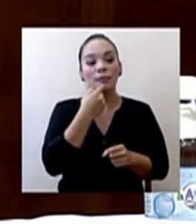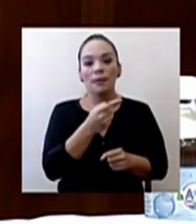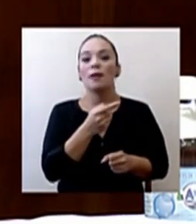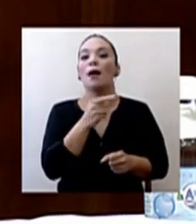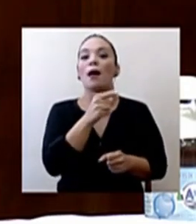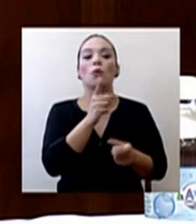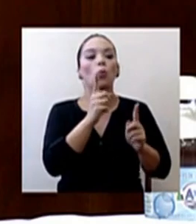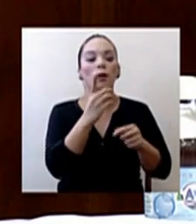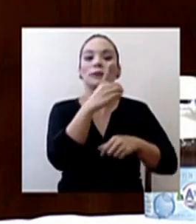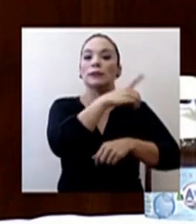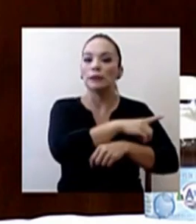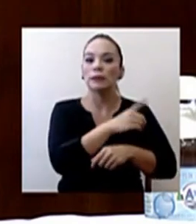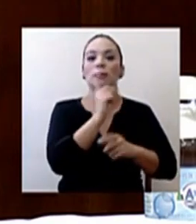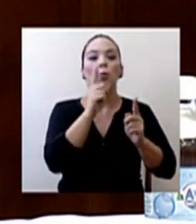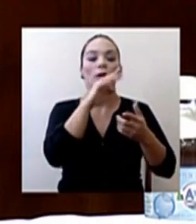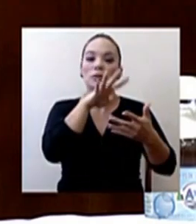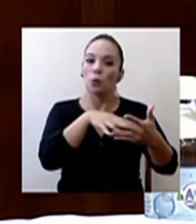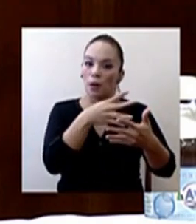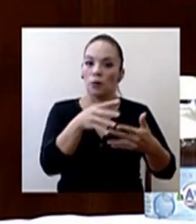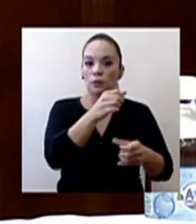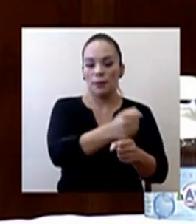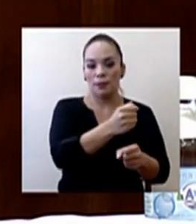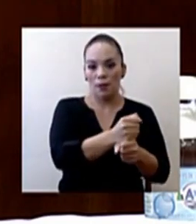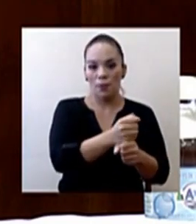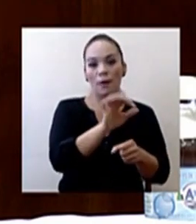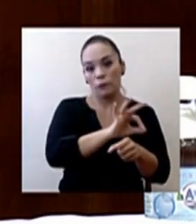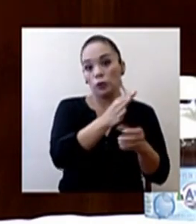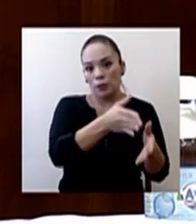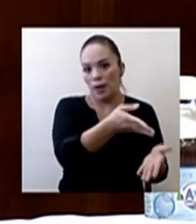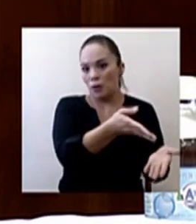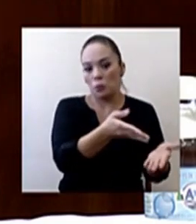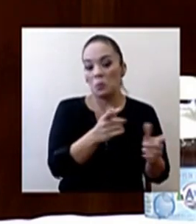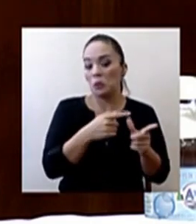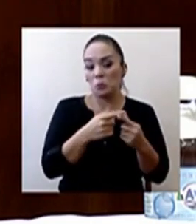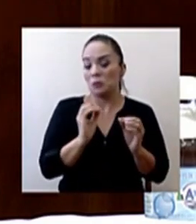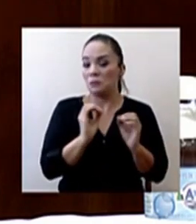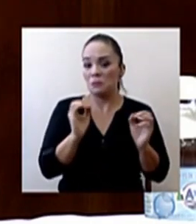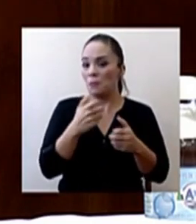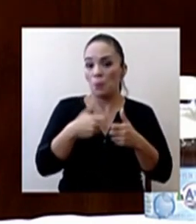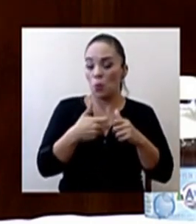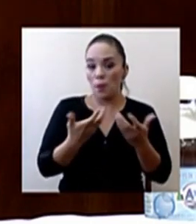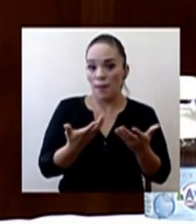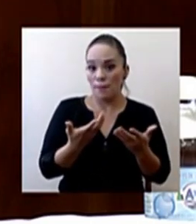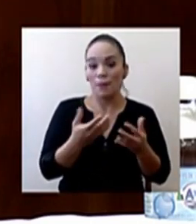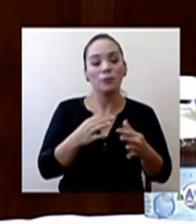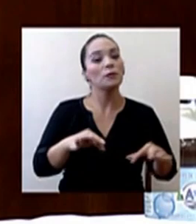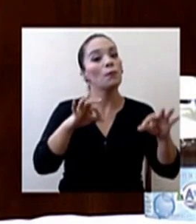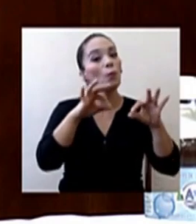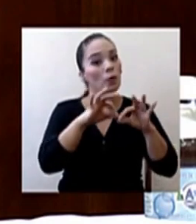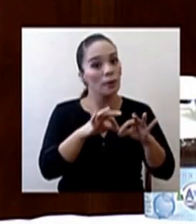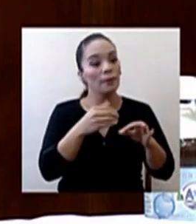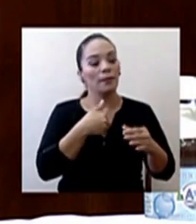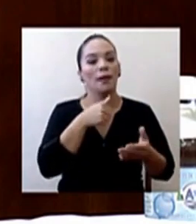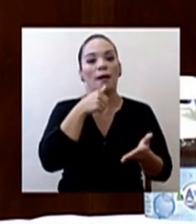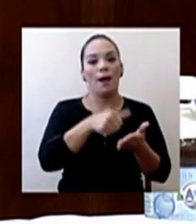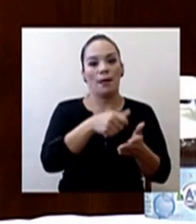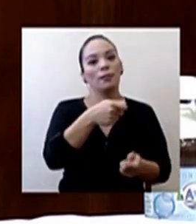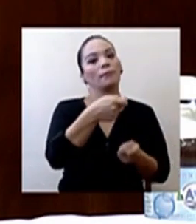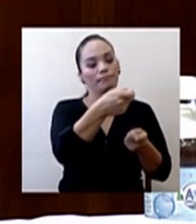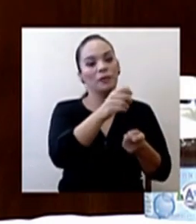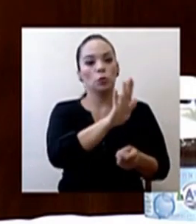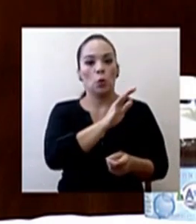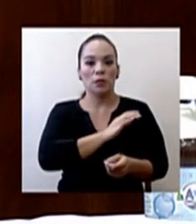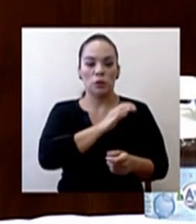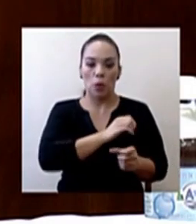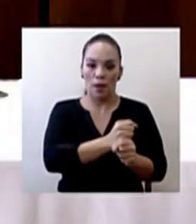el horario en que el funcionario labora. Así que no va a tener ningún problema mientras tenga esa condición laboral y tenga esa carta.